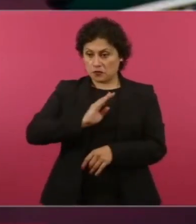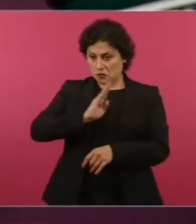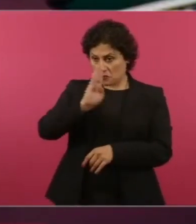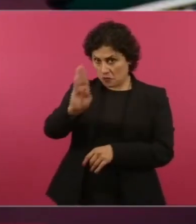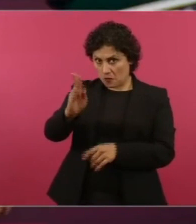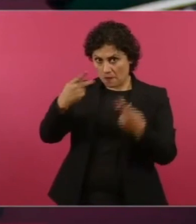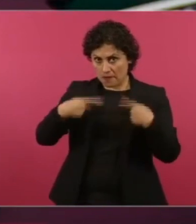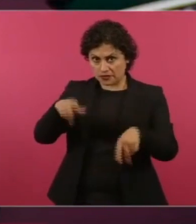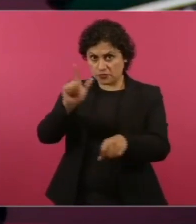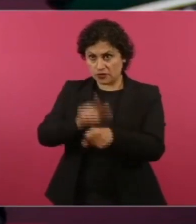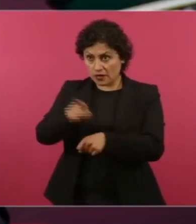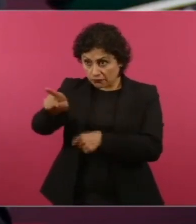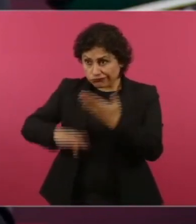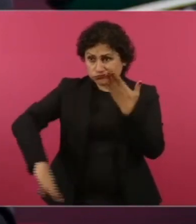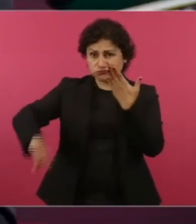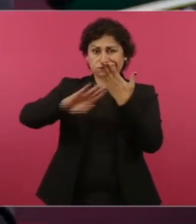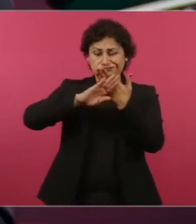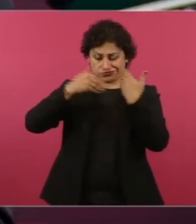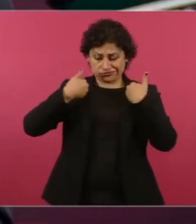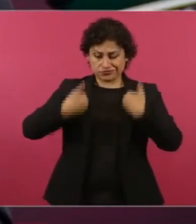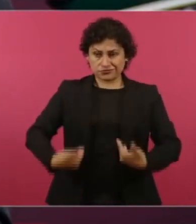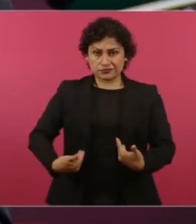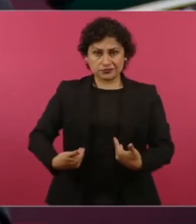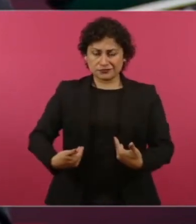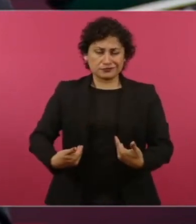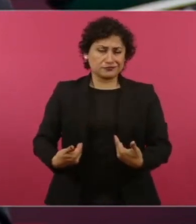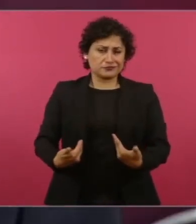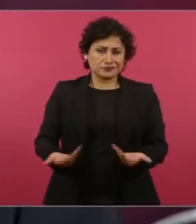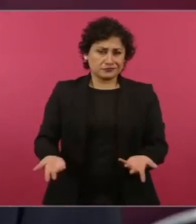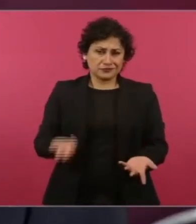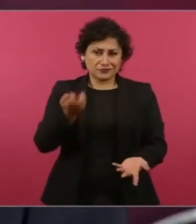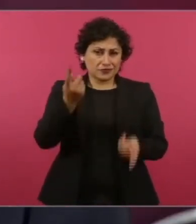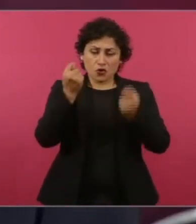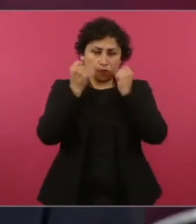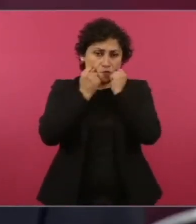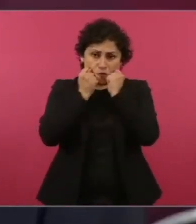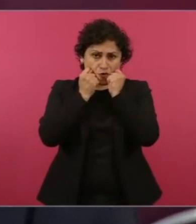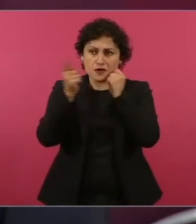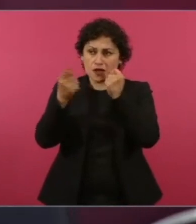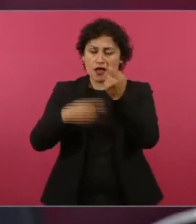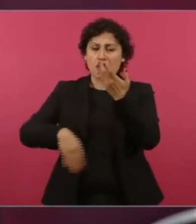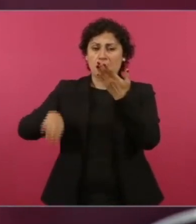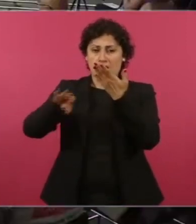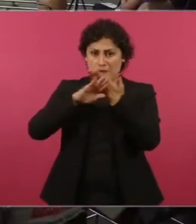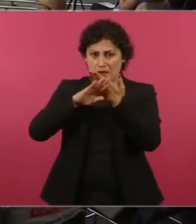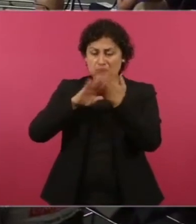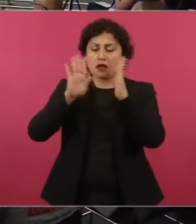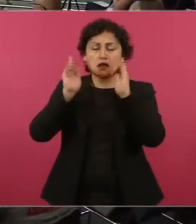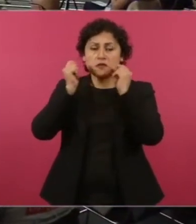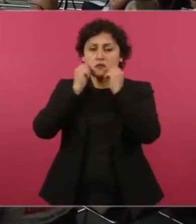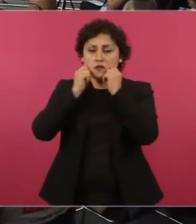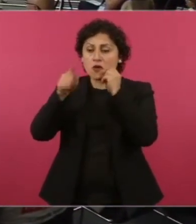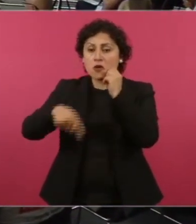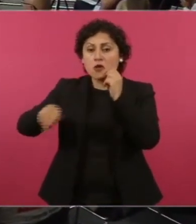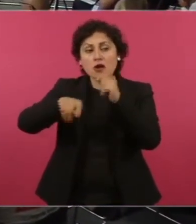es el daño que me puedan hacer a mí, es el daño que le causan al pueblo de